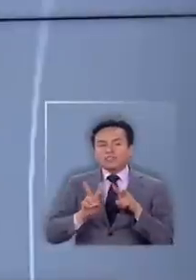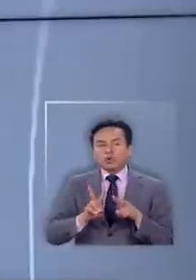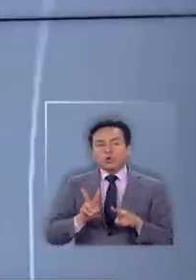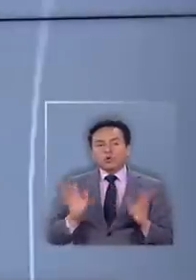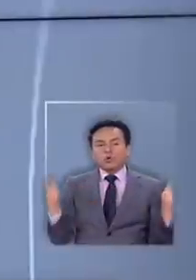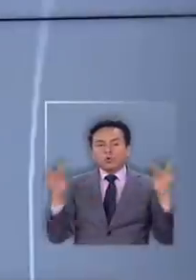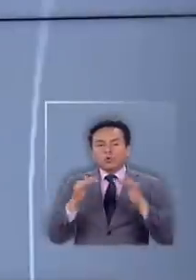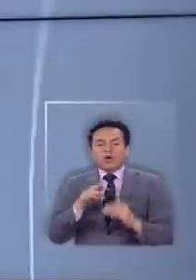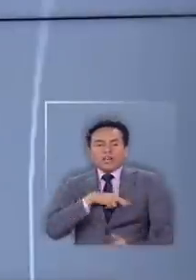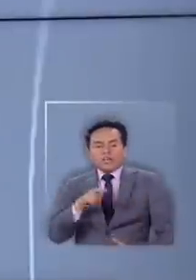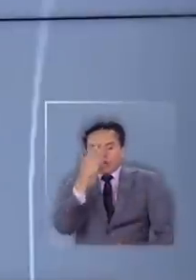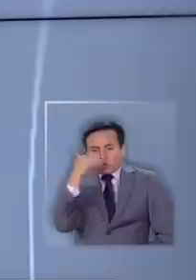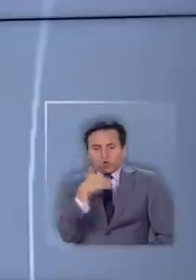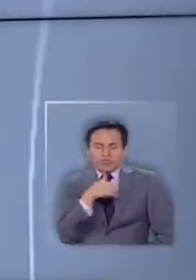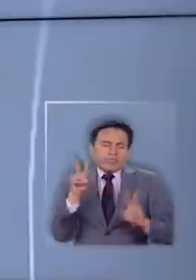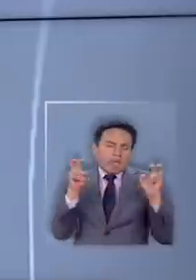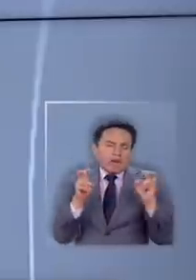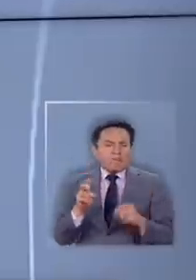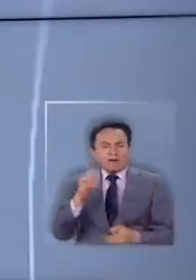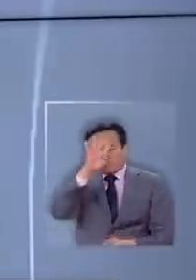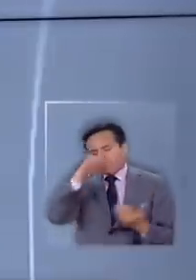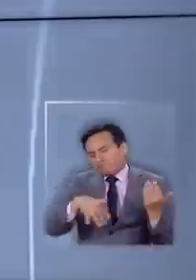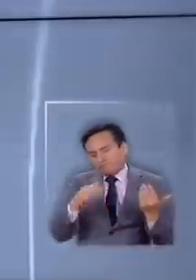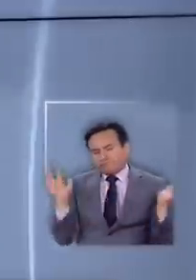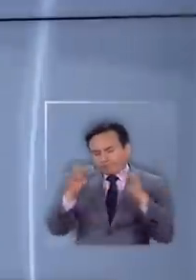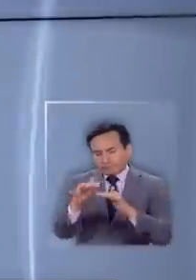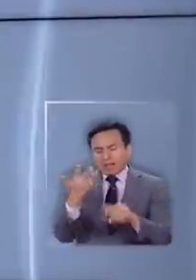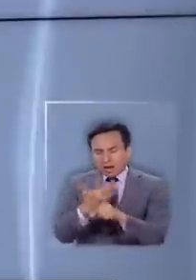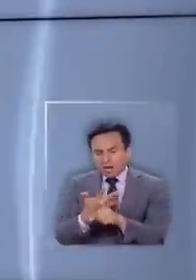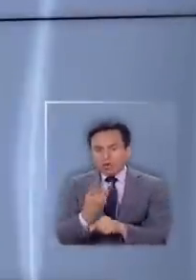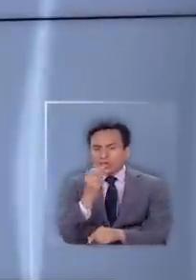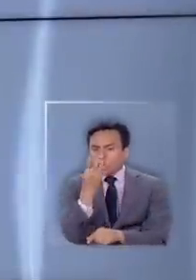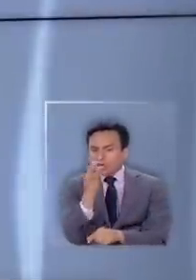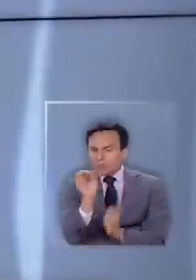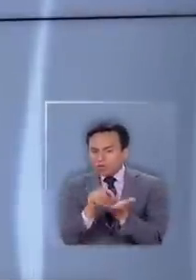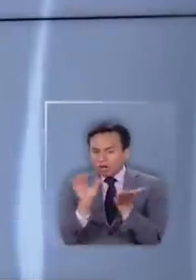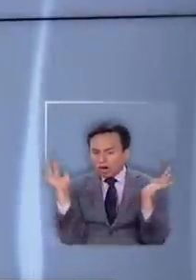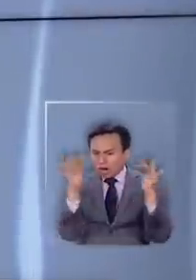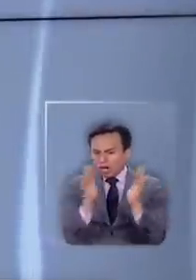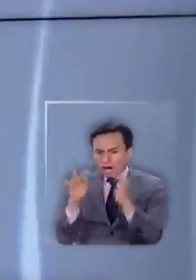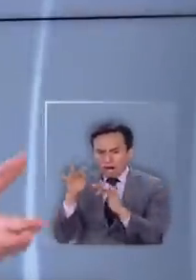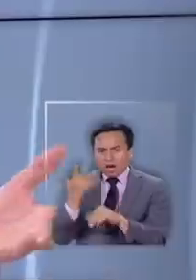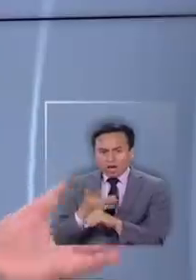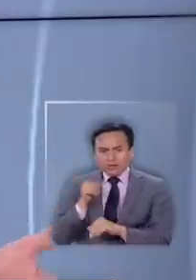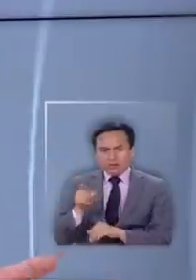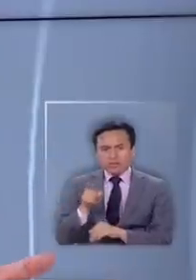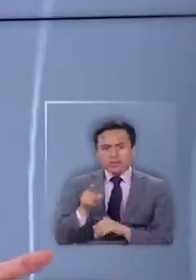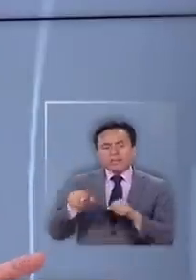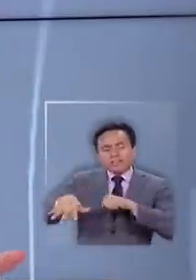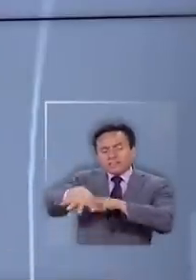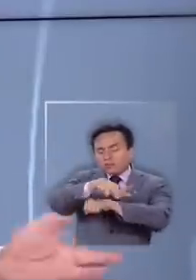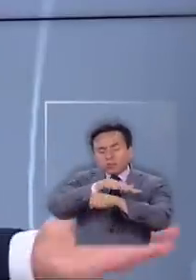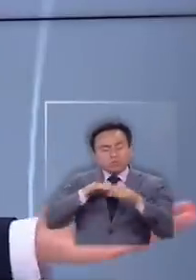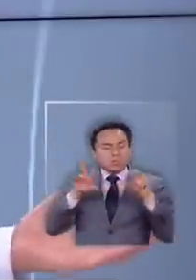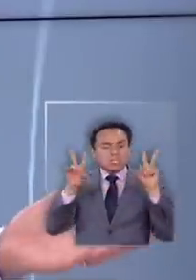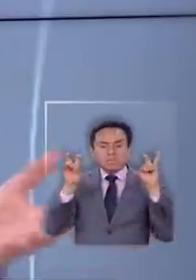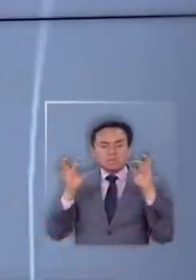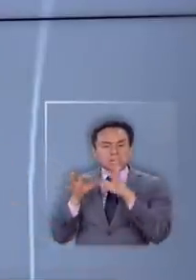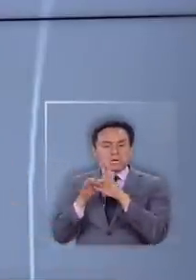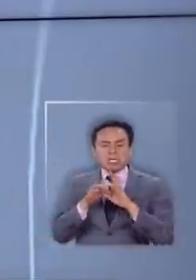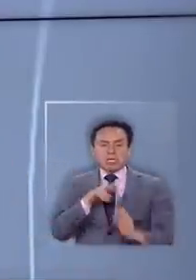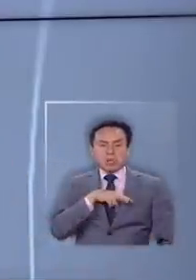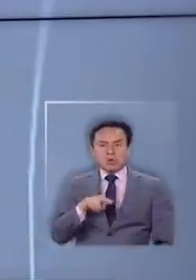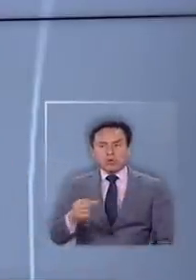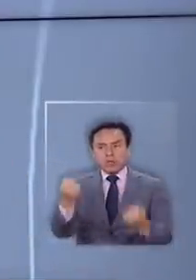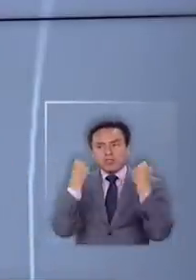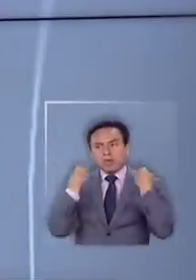cultos religiosos con mucha frecuencia. O reuniones de 30, 40 personas por alguna situación que no son las religiosas.